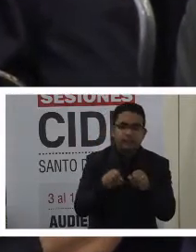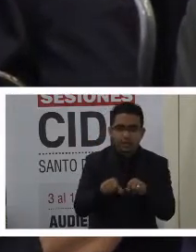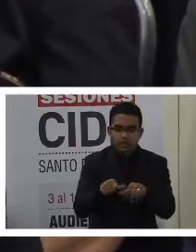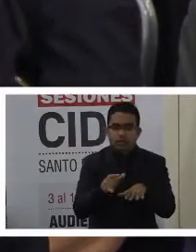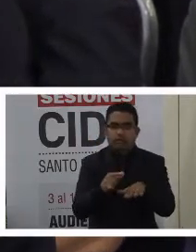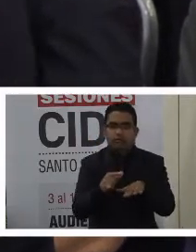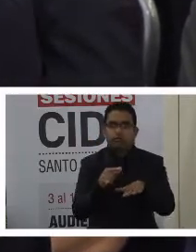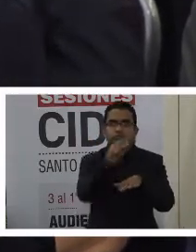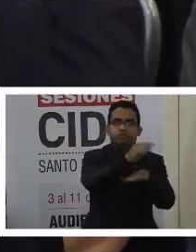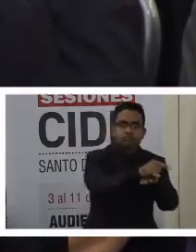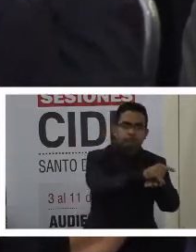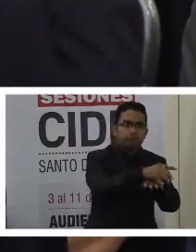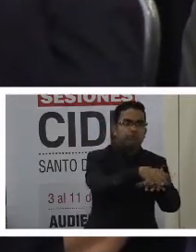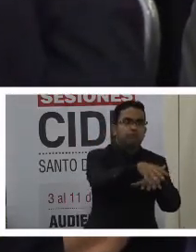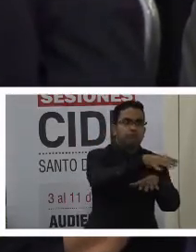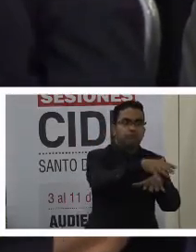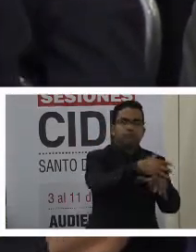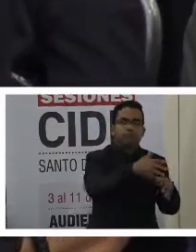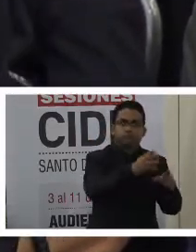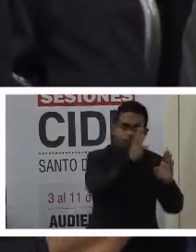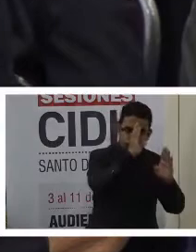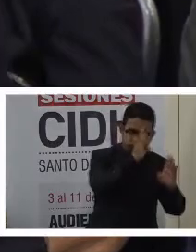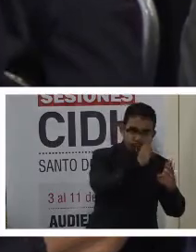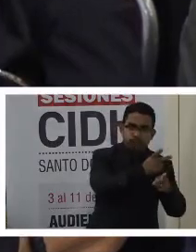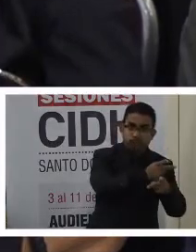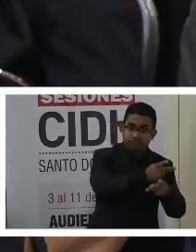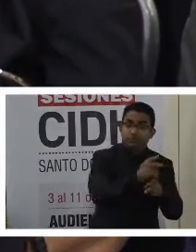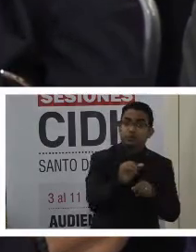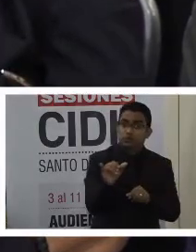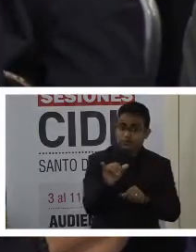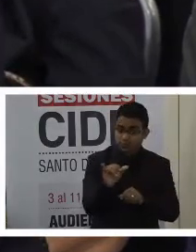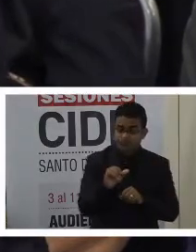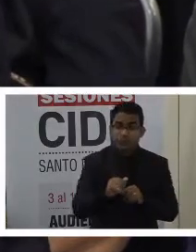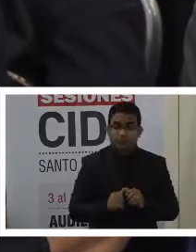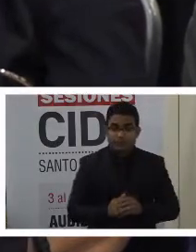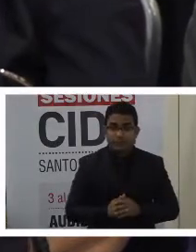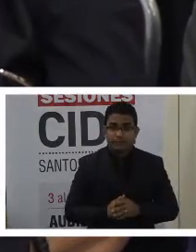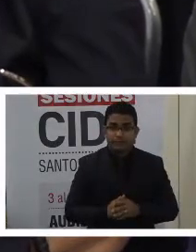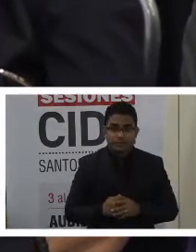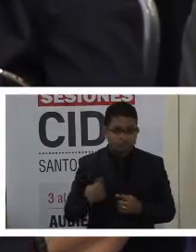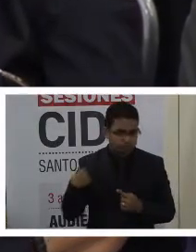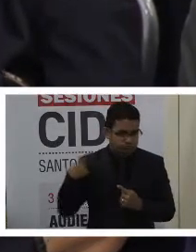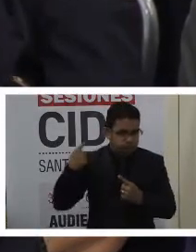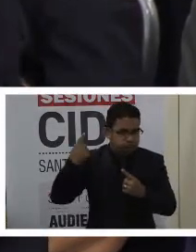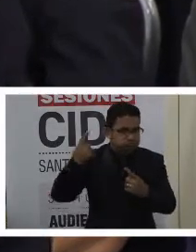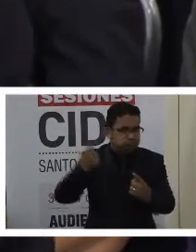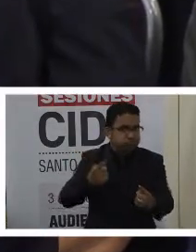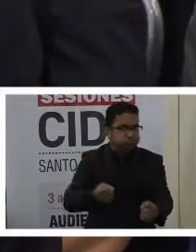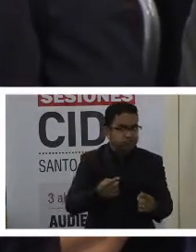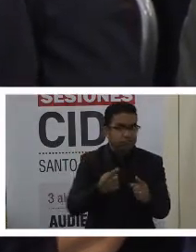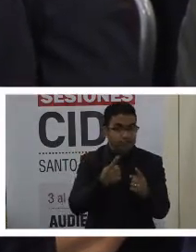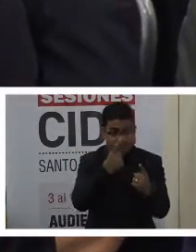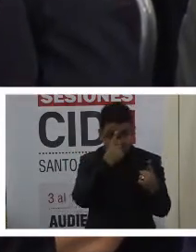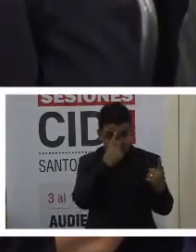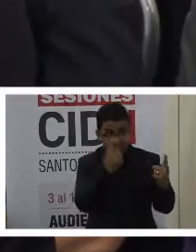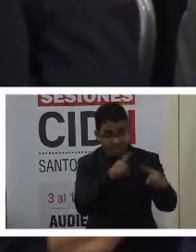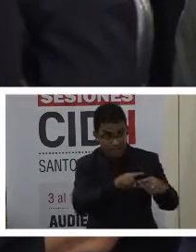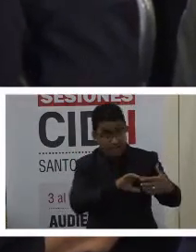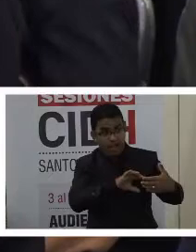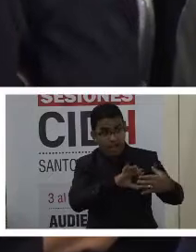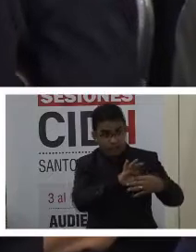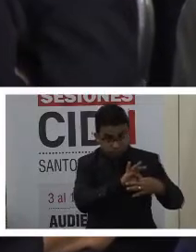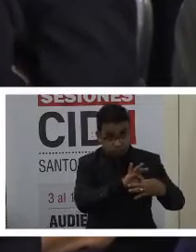del territorio nacional. Durante muchísimos años ha estado en marcha ese convenio